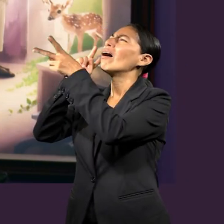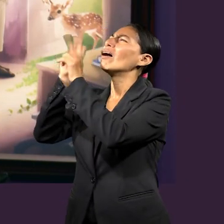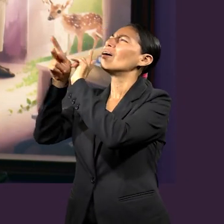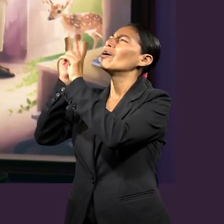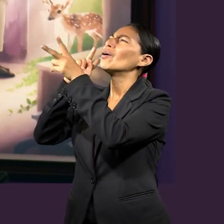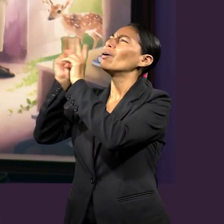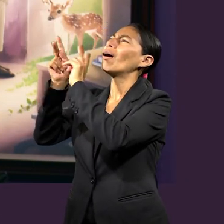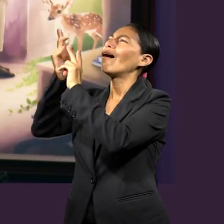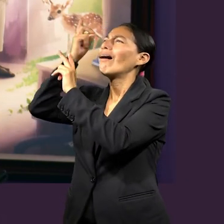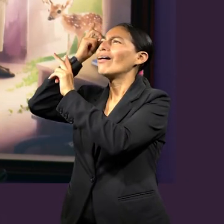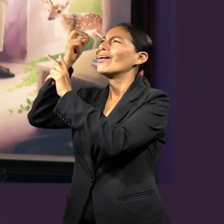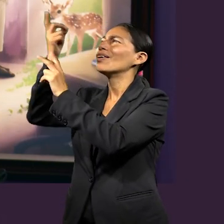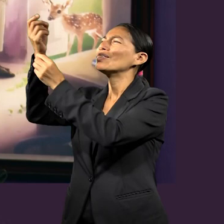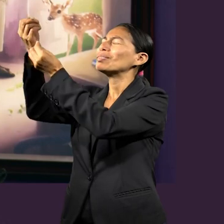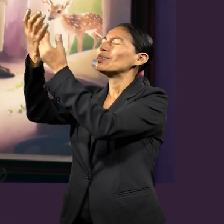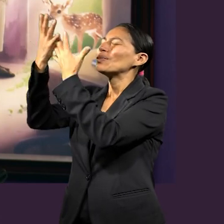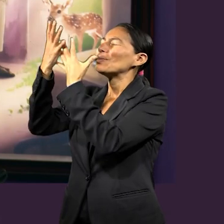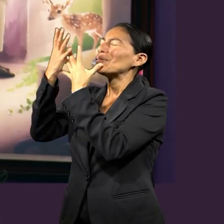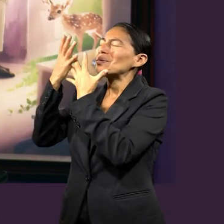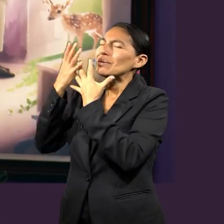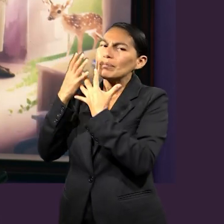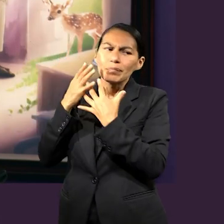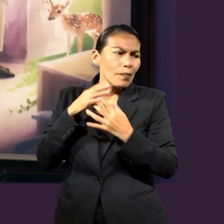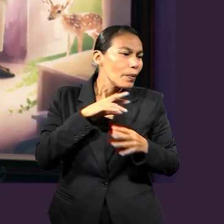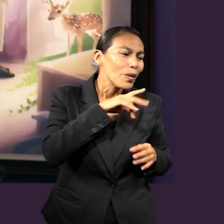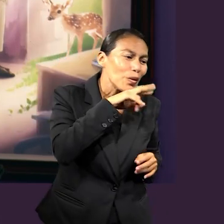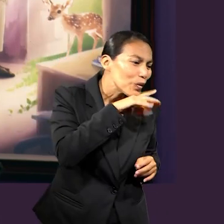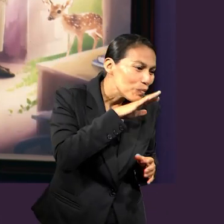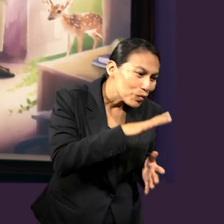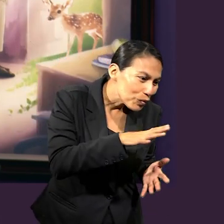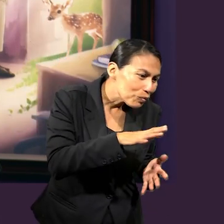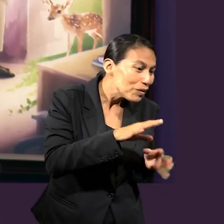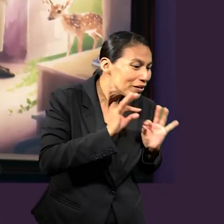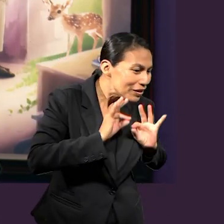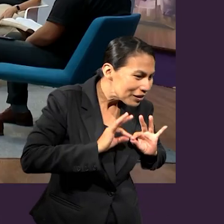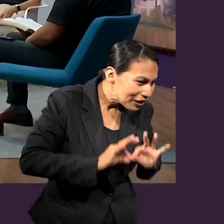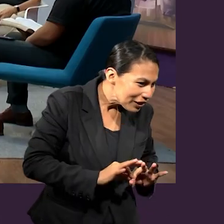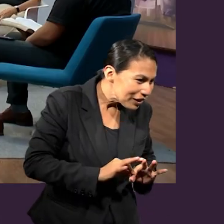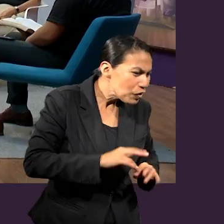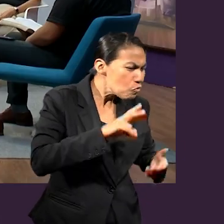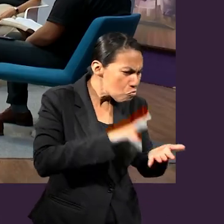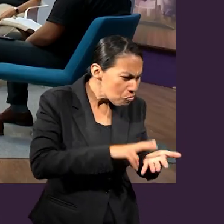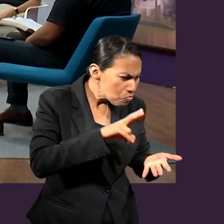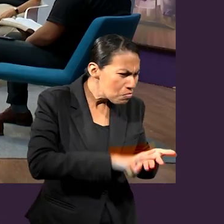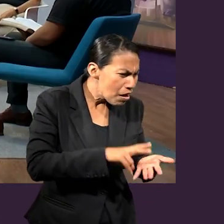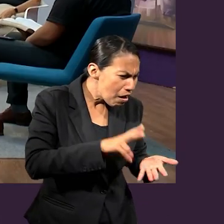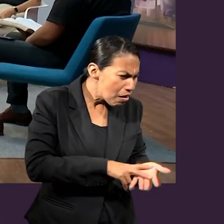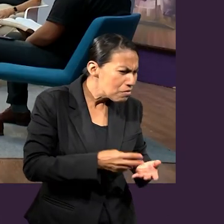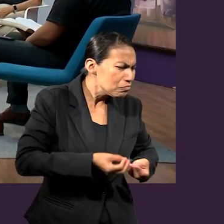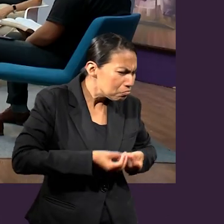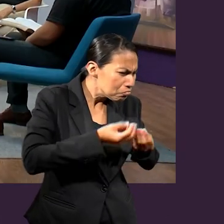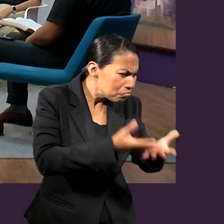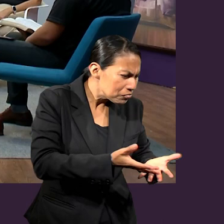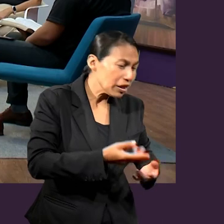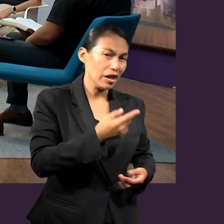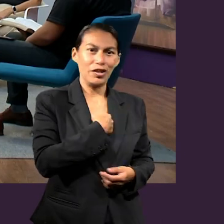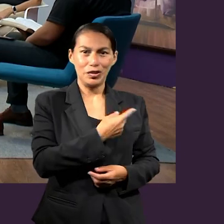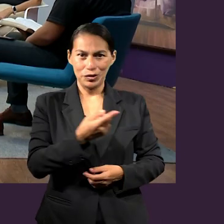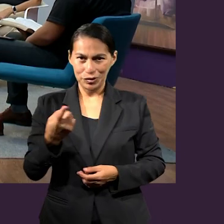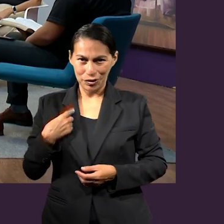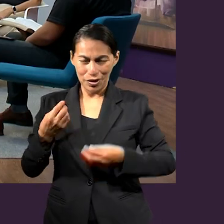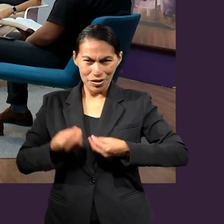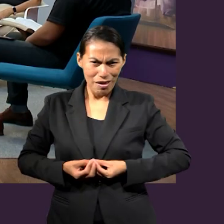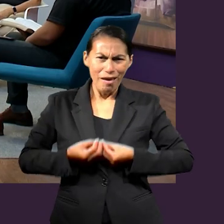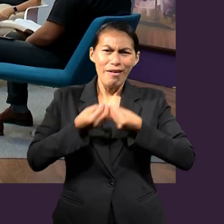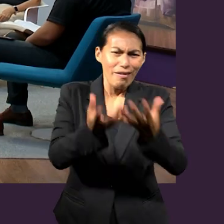esa seguridad de que, pues, somos preciosos, somos valiosos. Podemos hacer cosas a